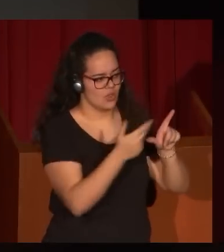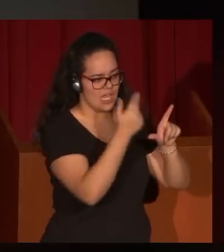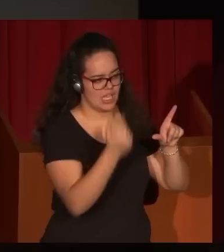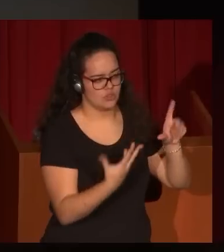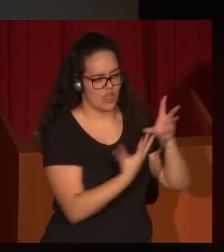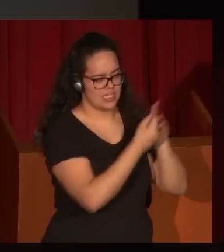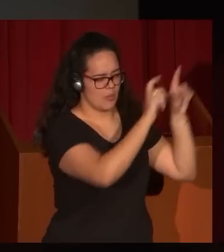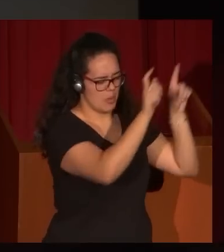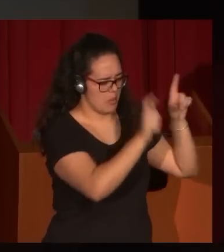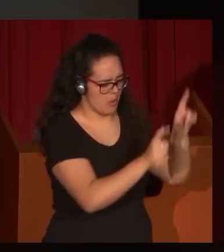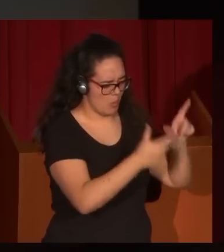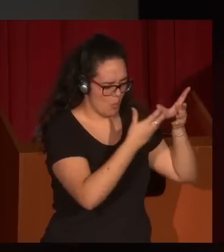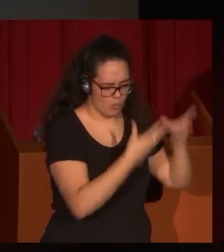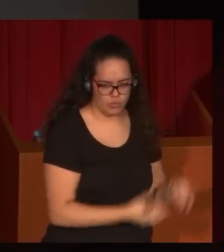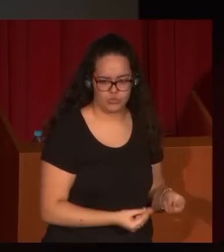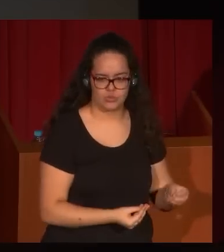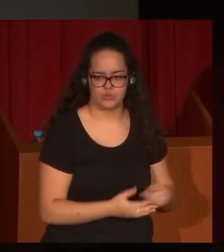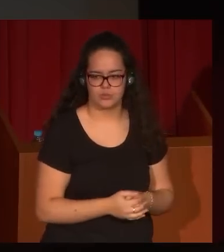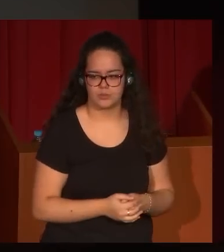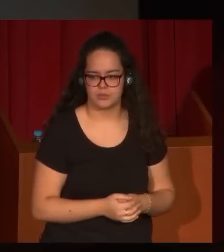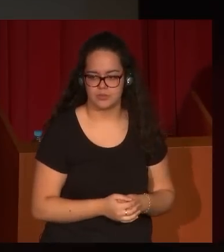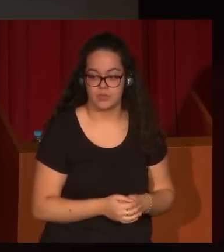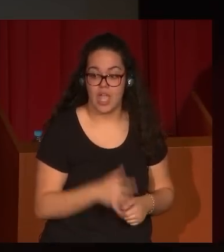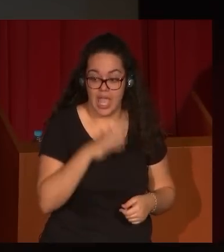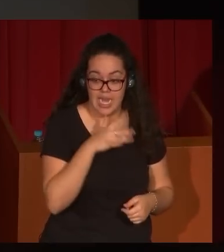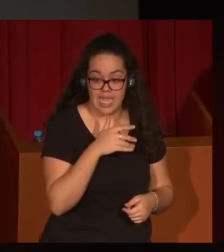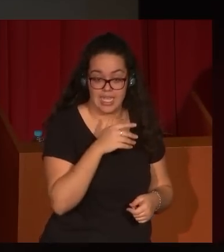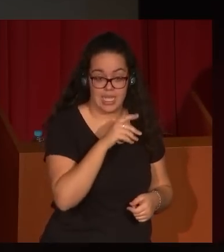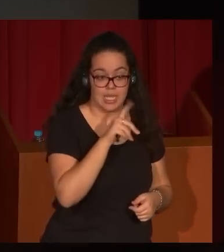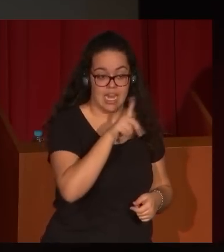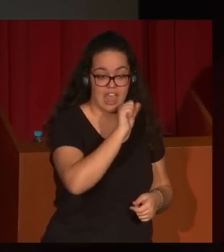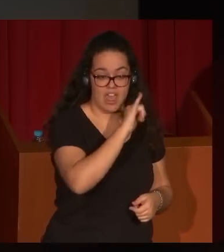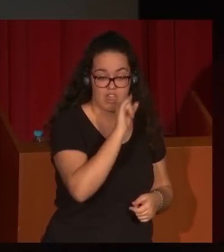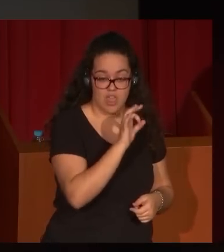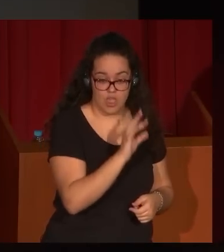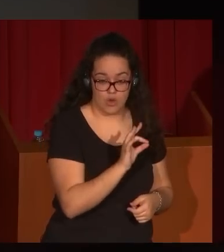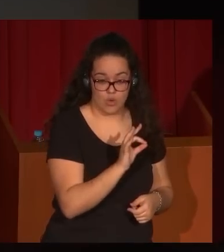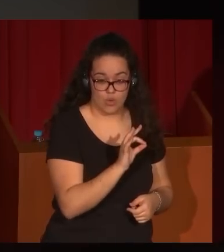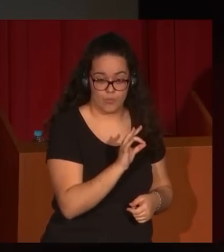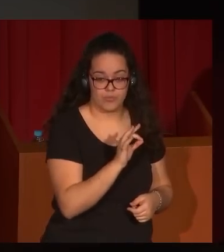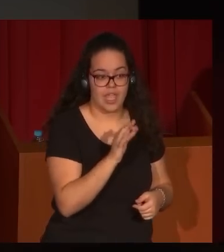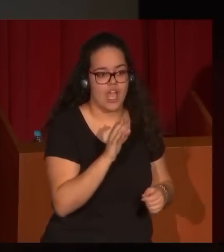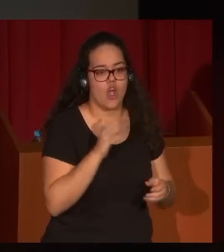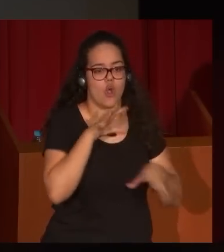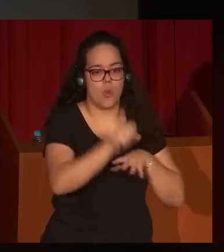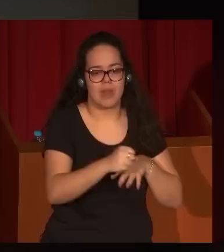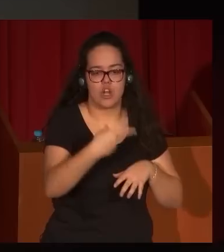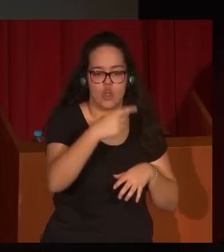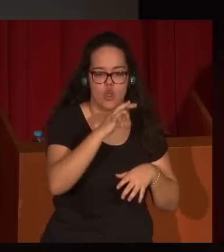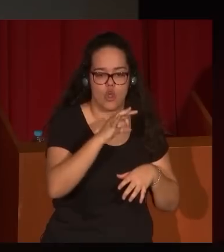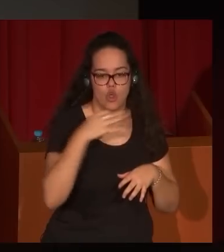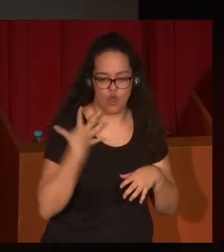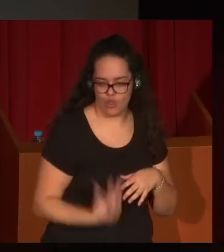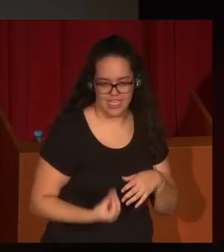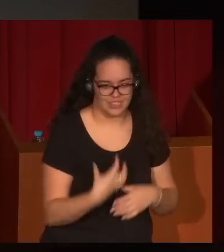posición privilegiada en su momento, hace, con esa colección grande, no puede comprar muchos Goyas, compra los Goyas que puede, pero sí que